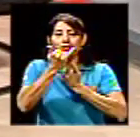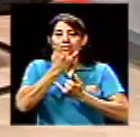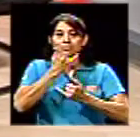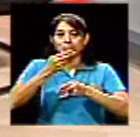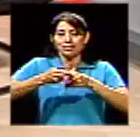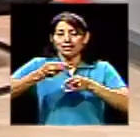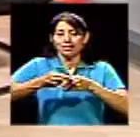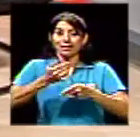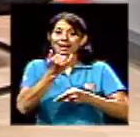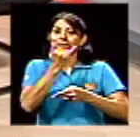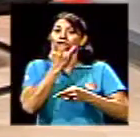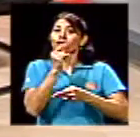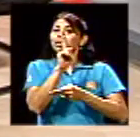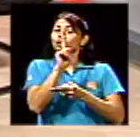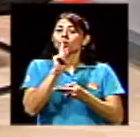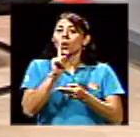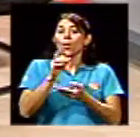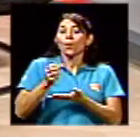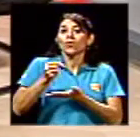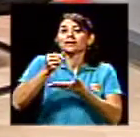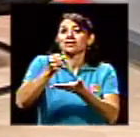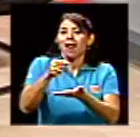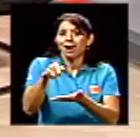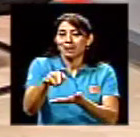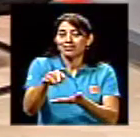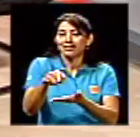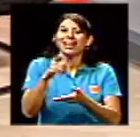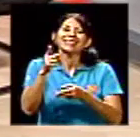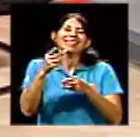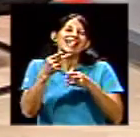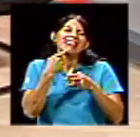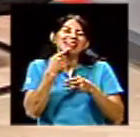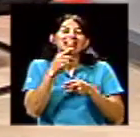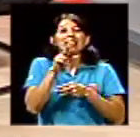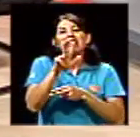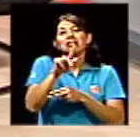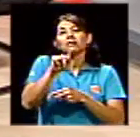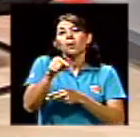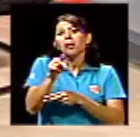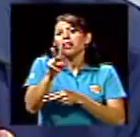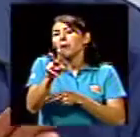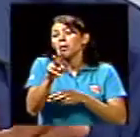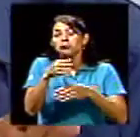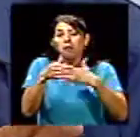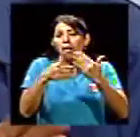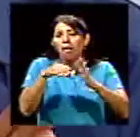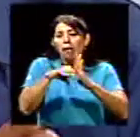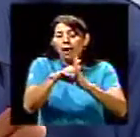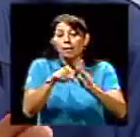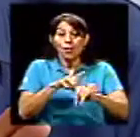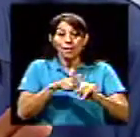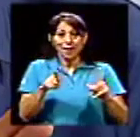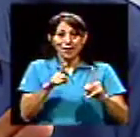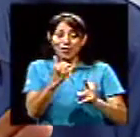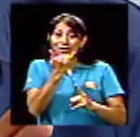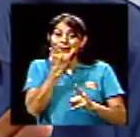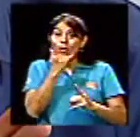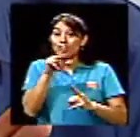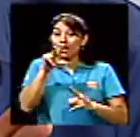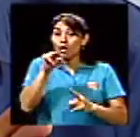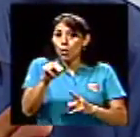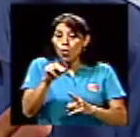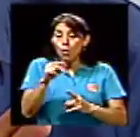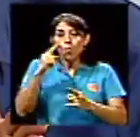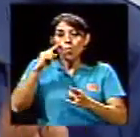Entonces, todo el mundo habla del error de muestreo y ese es el que dicen de 3,2 y todo ese montón de cosas. Pero el error de no muestreo nadie habla de eso.